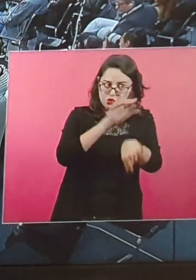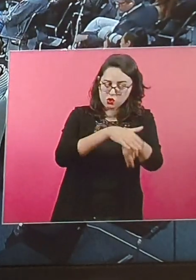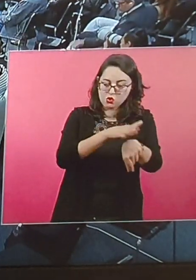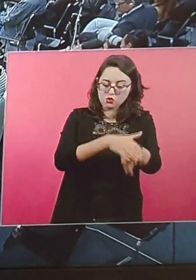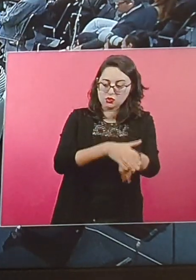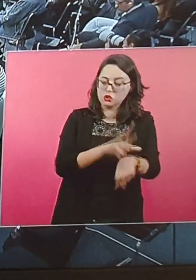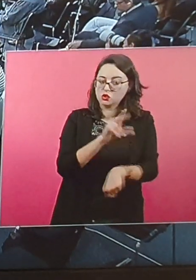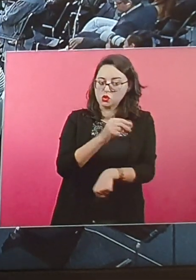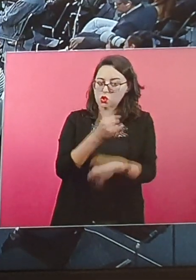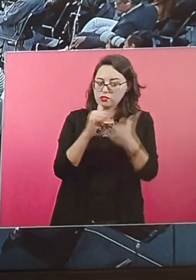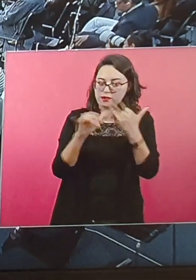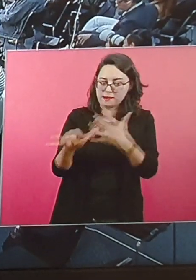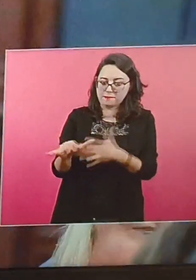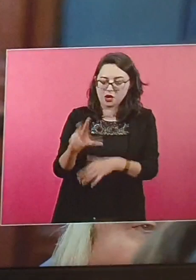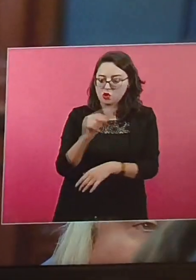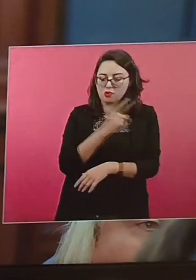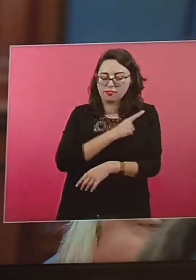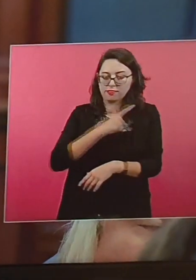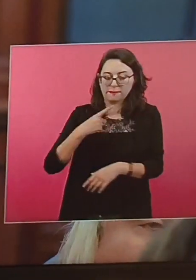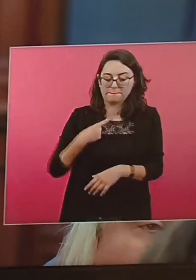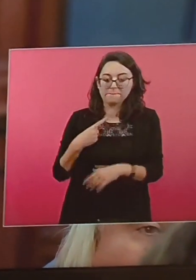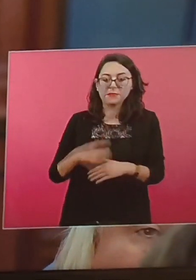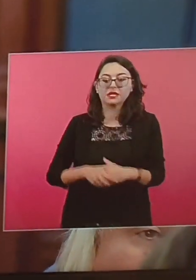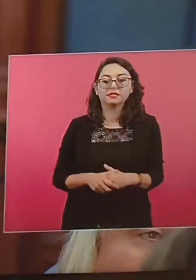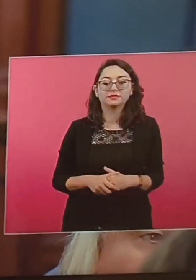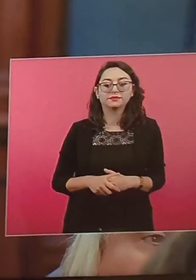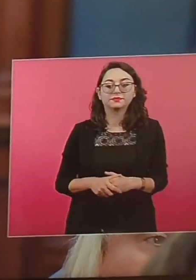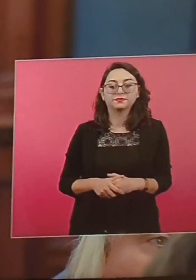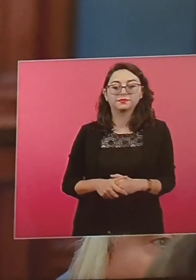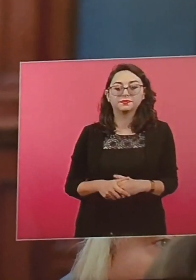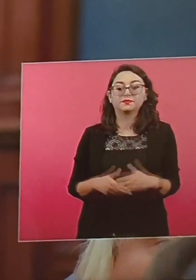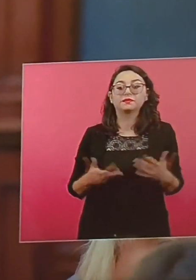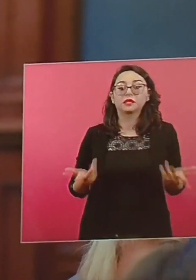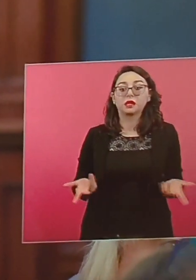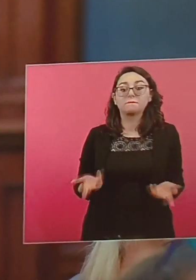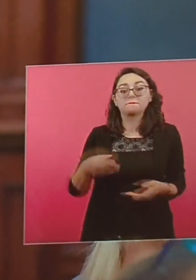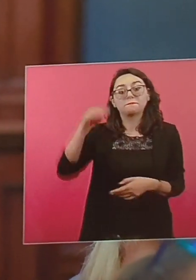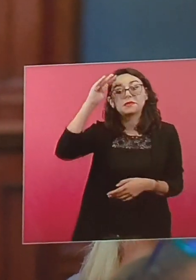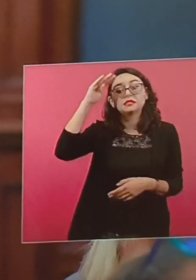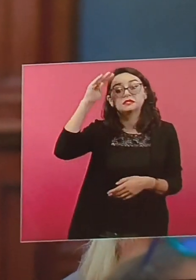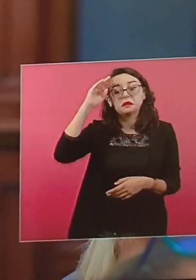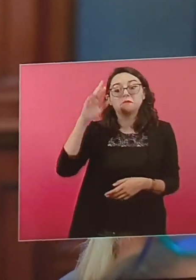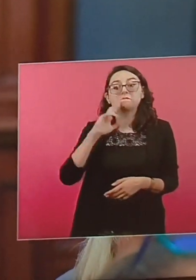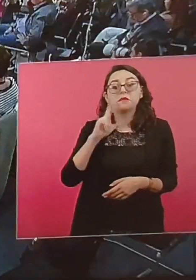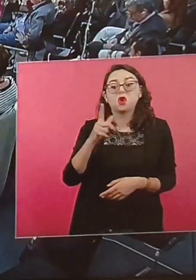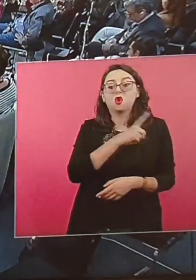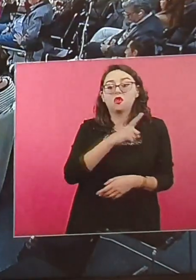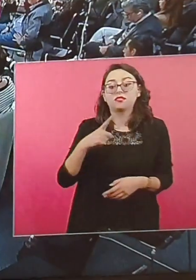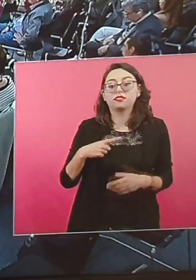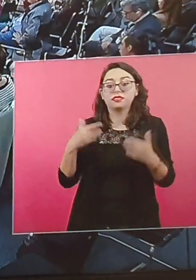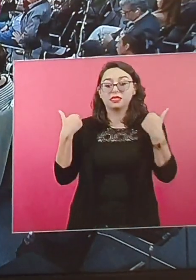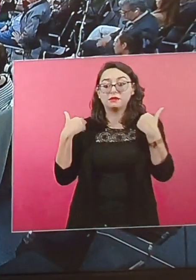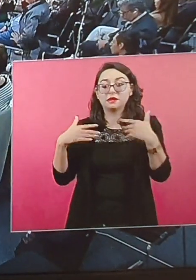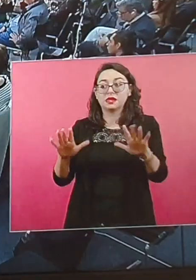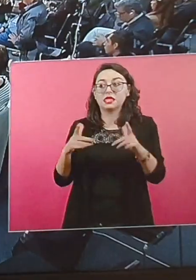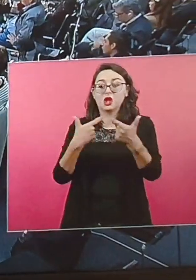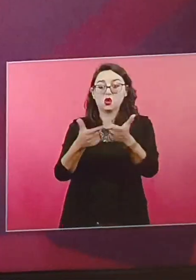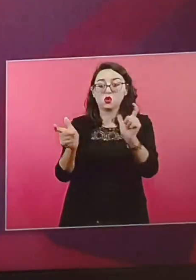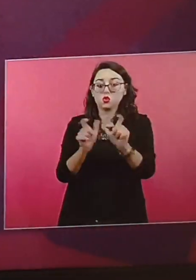recurrieran a esto, hubiera libre contratación de extranjeros para que todos puedan jugar? Pero eso ya lo resuelven después.